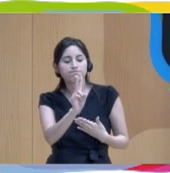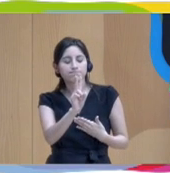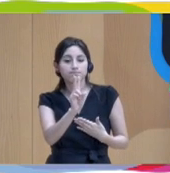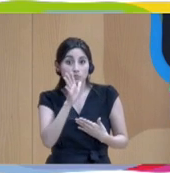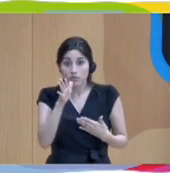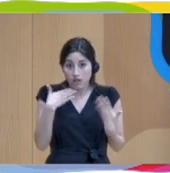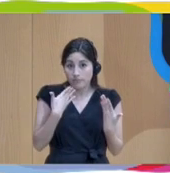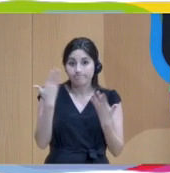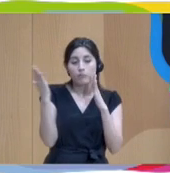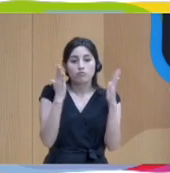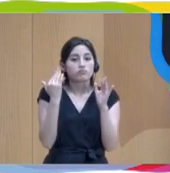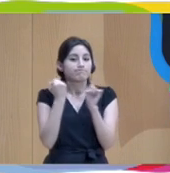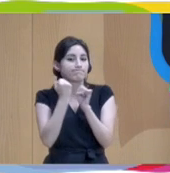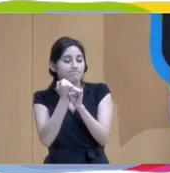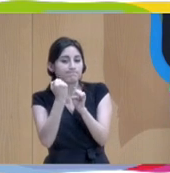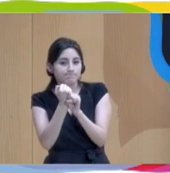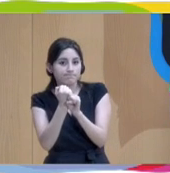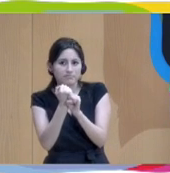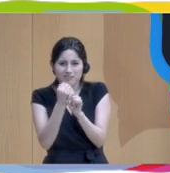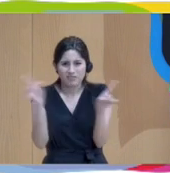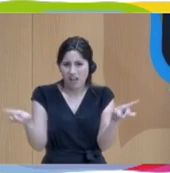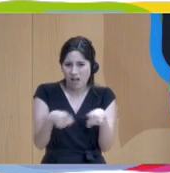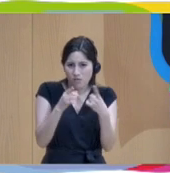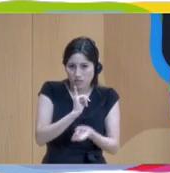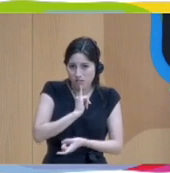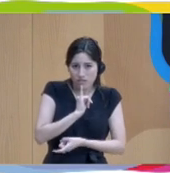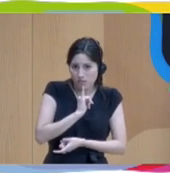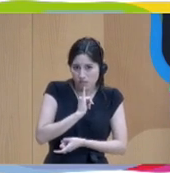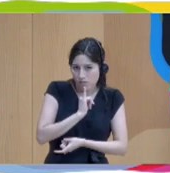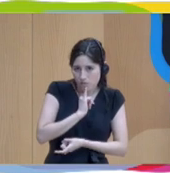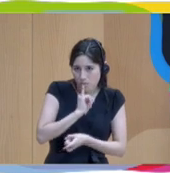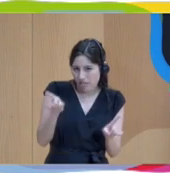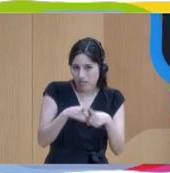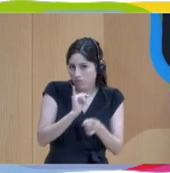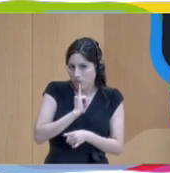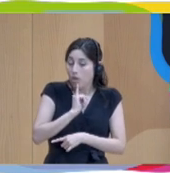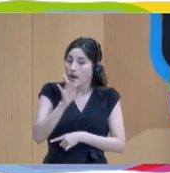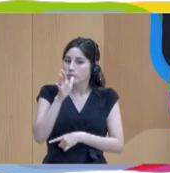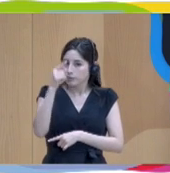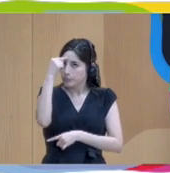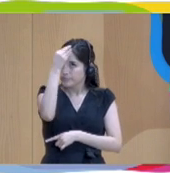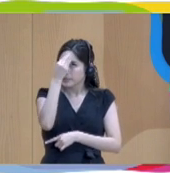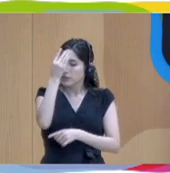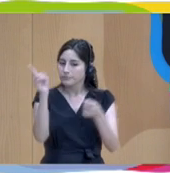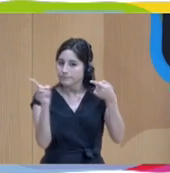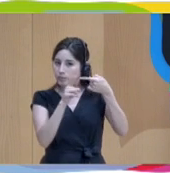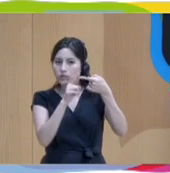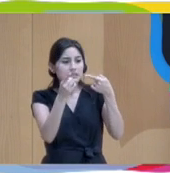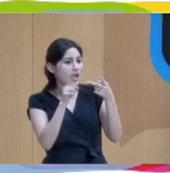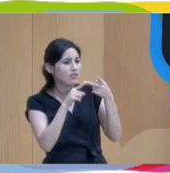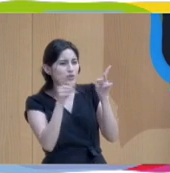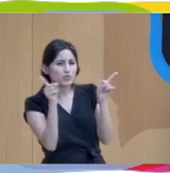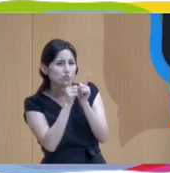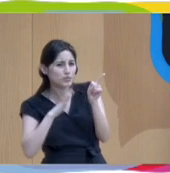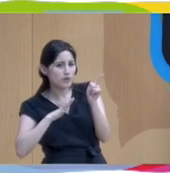trabajamos, independientemente del idioma con el que estamos. Esa era una de las reflexiones. Y la otra brevemente, por favor,